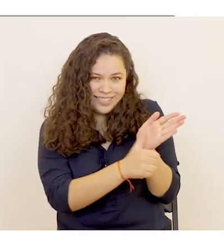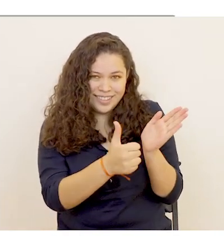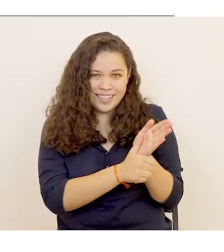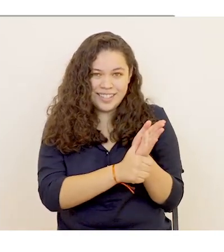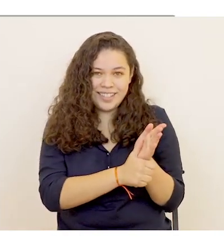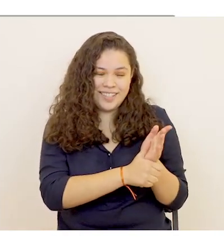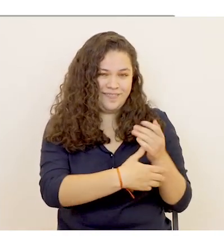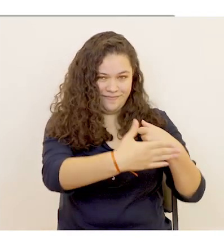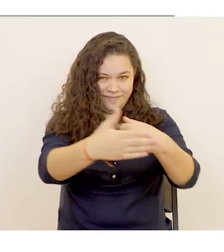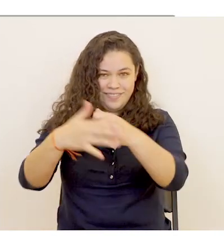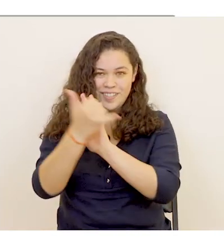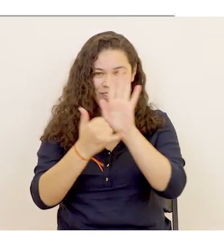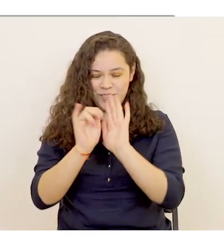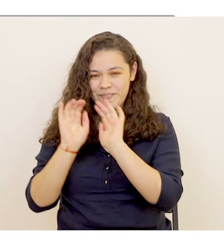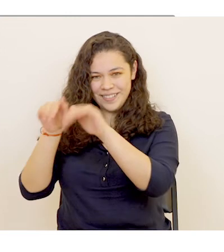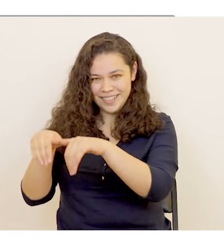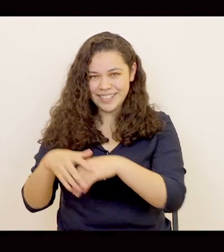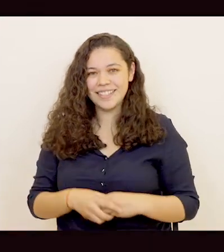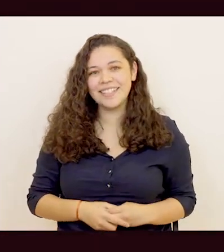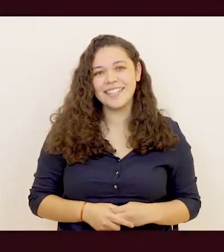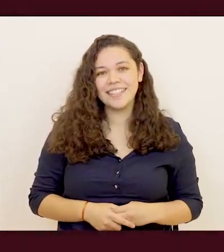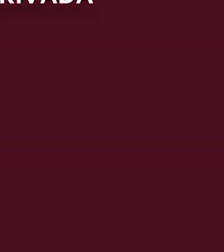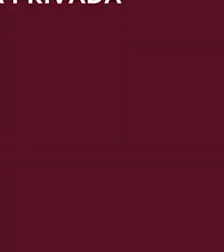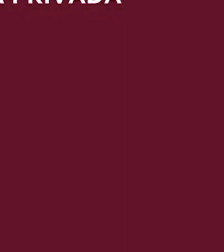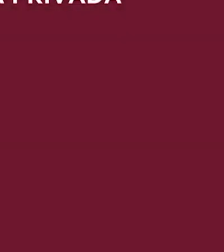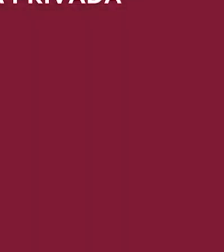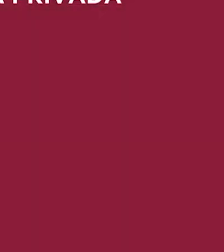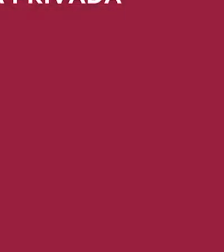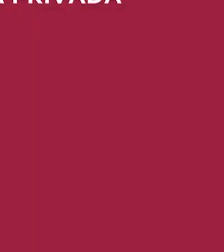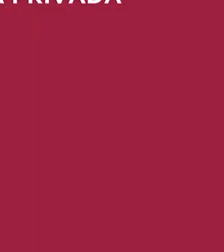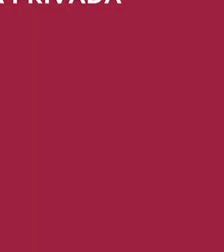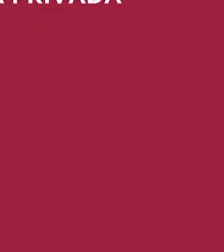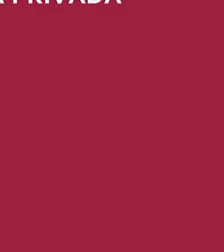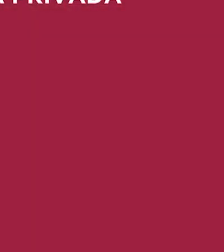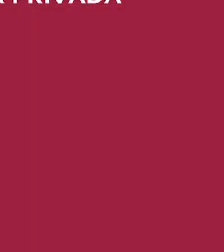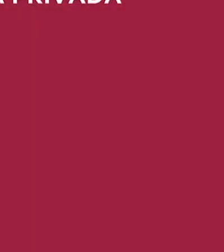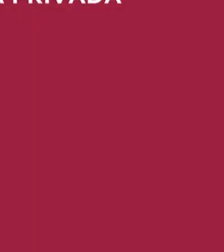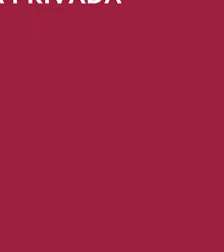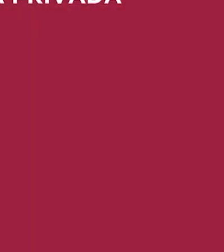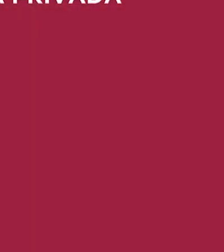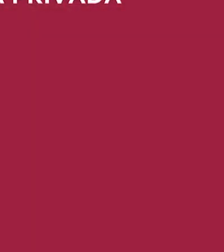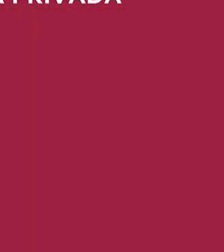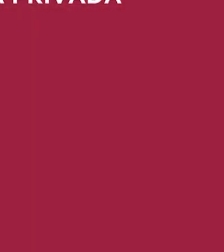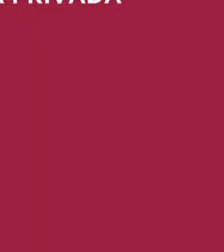gusta y te invitamos a que te suscribas al canal. ¡Gracias! ¡Gracias! ¡Gracias! ¡Gracias! ¡Gracias! ¡Gracias!